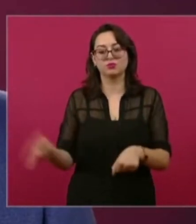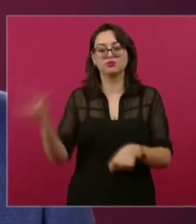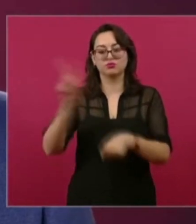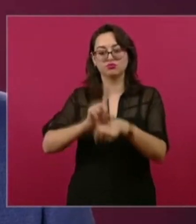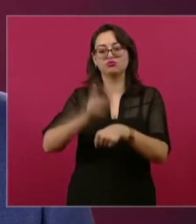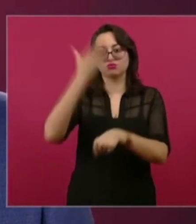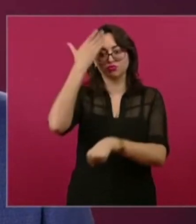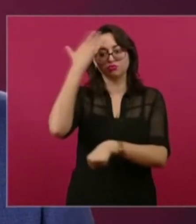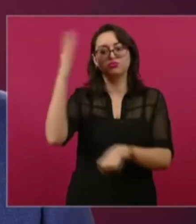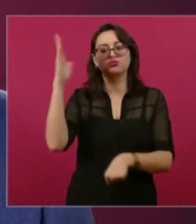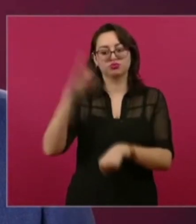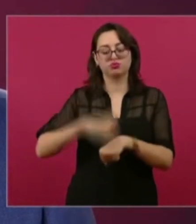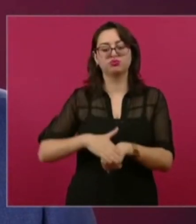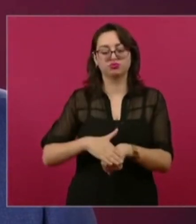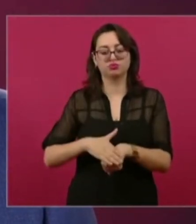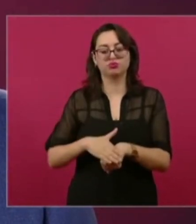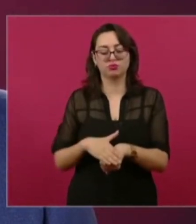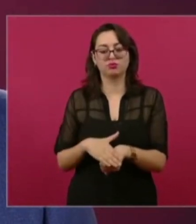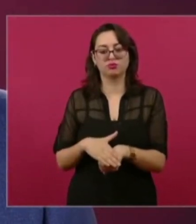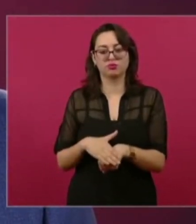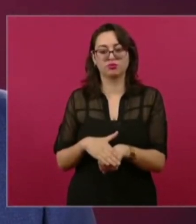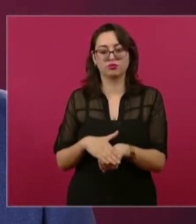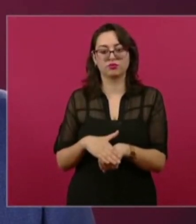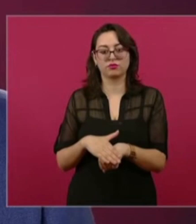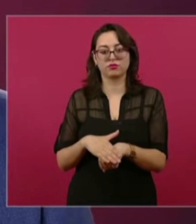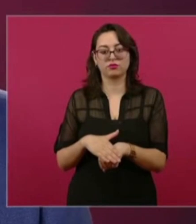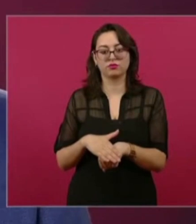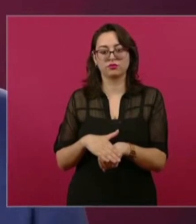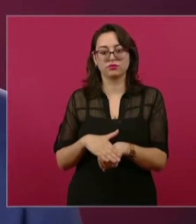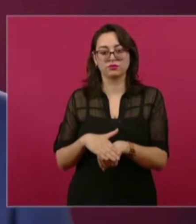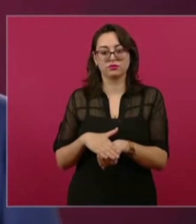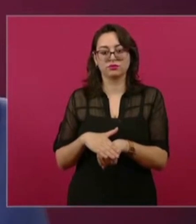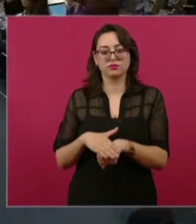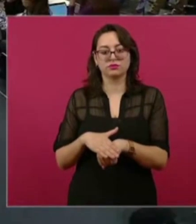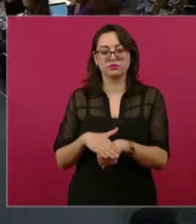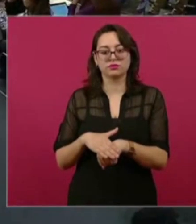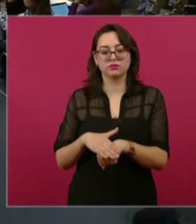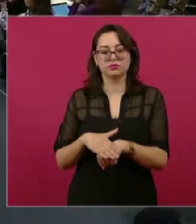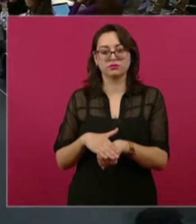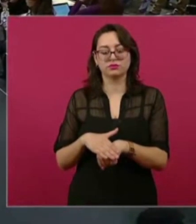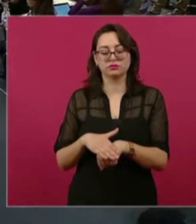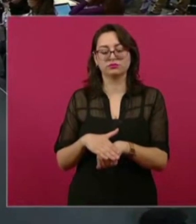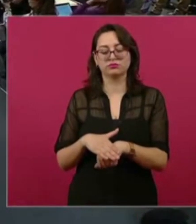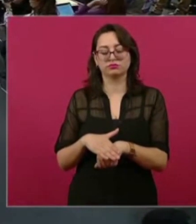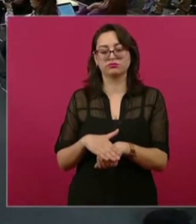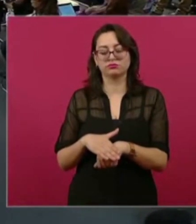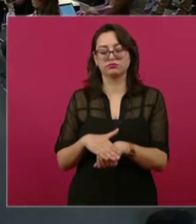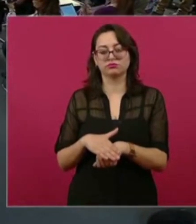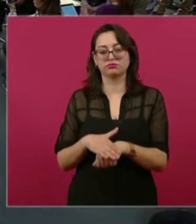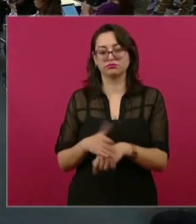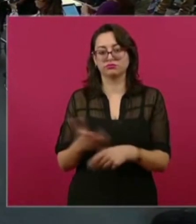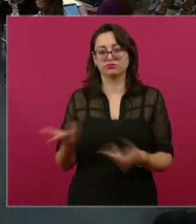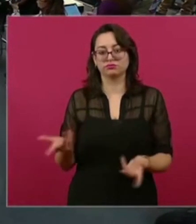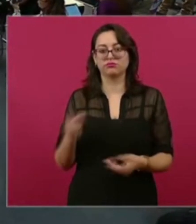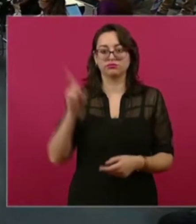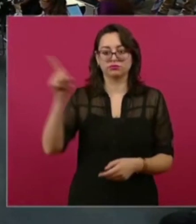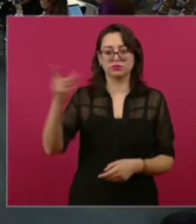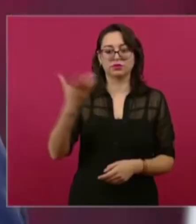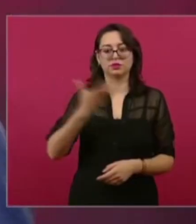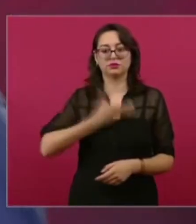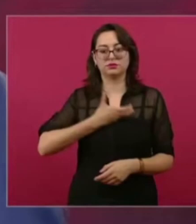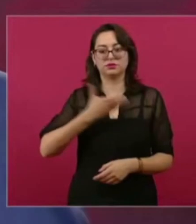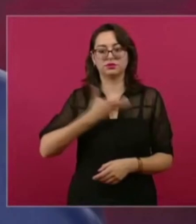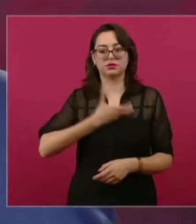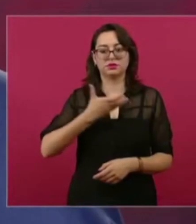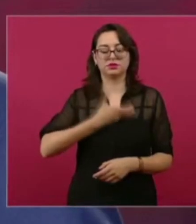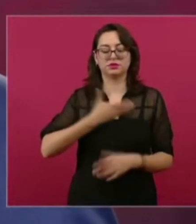con un acto en el Zócalo